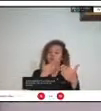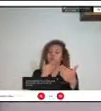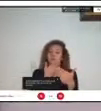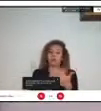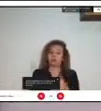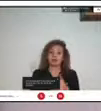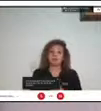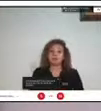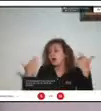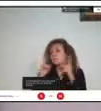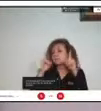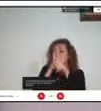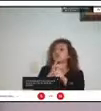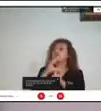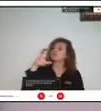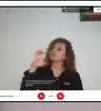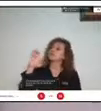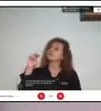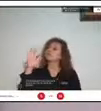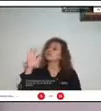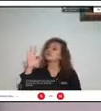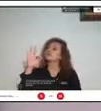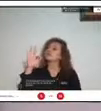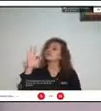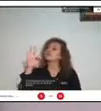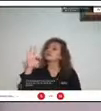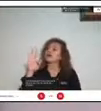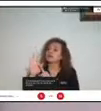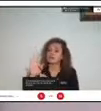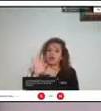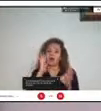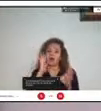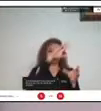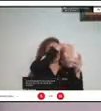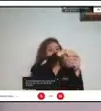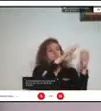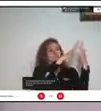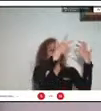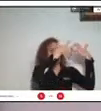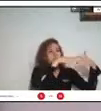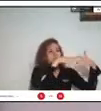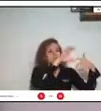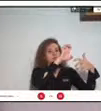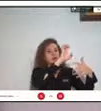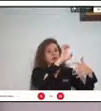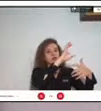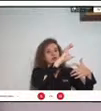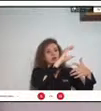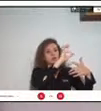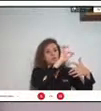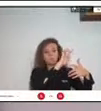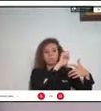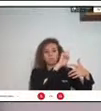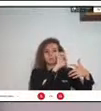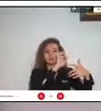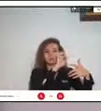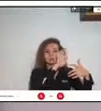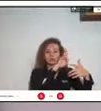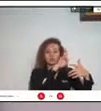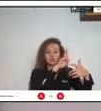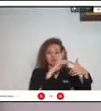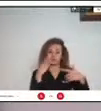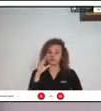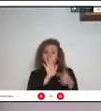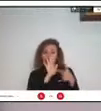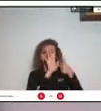empresa integrante del grupo empresarial Ecopetrol y con la experiencia presentada se identifica como un mecanismo de coordinación